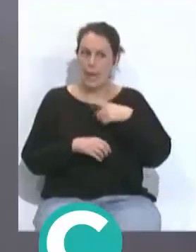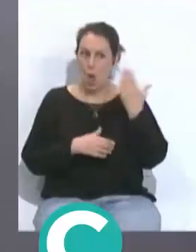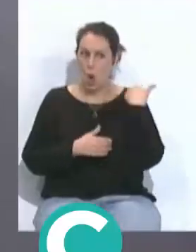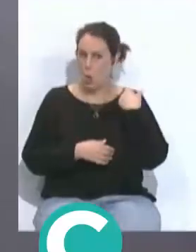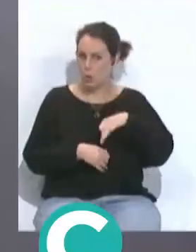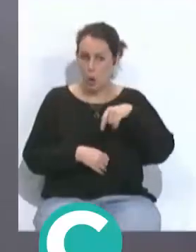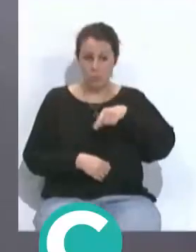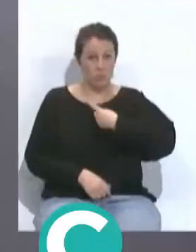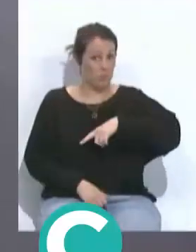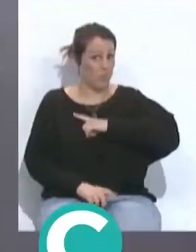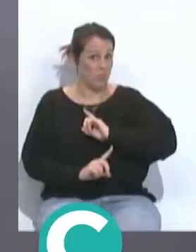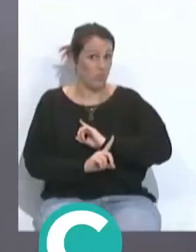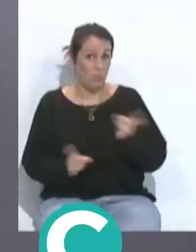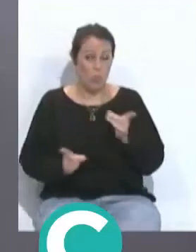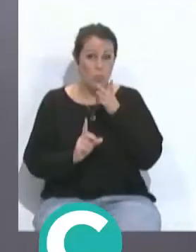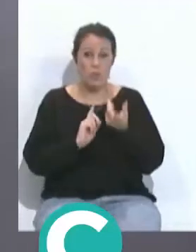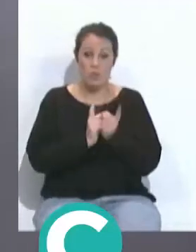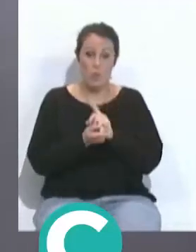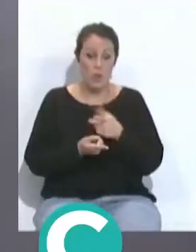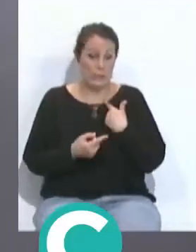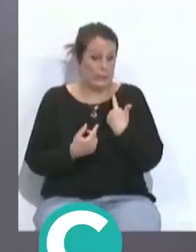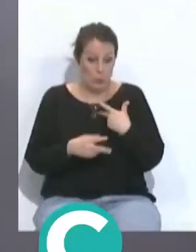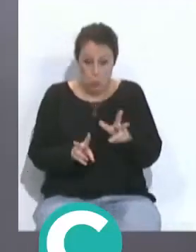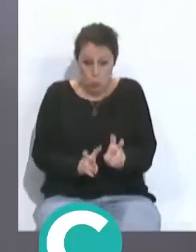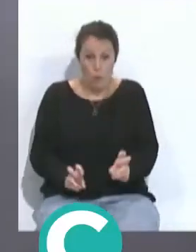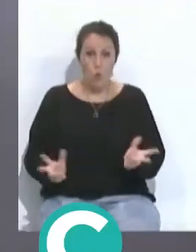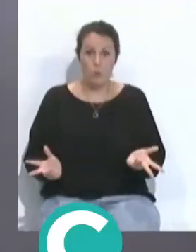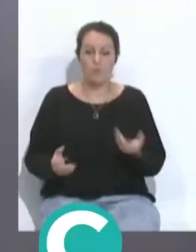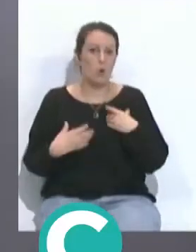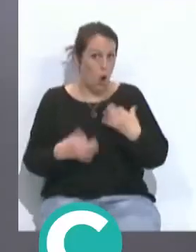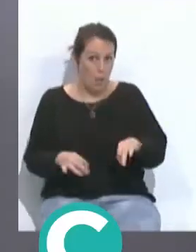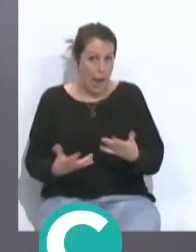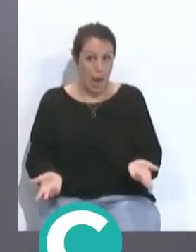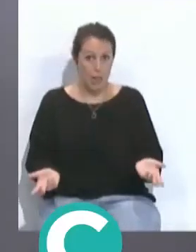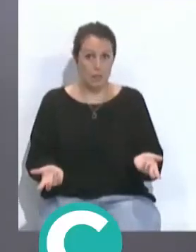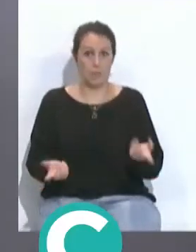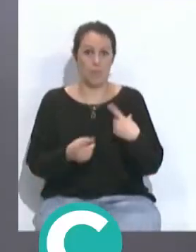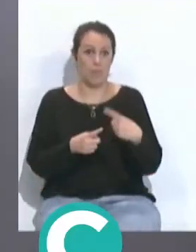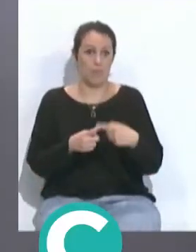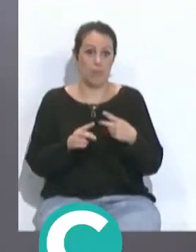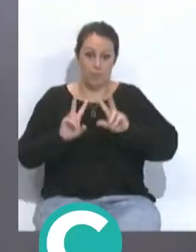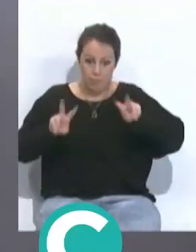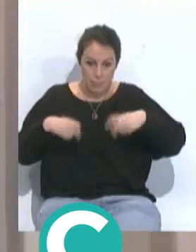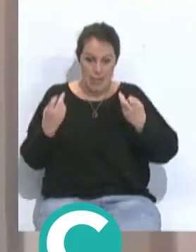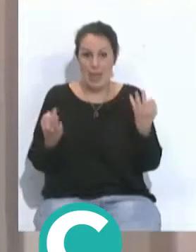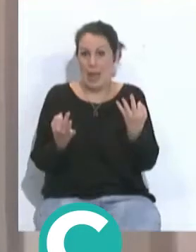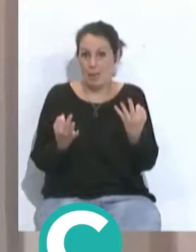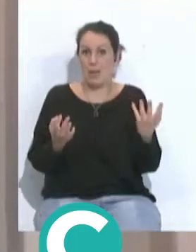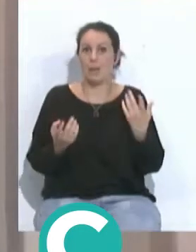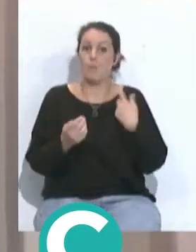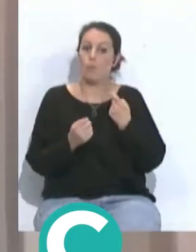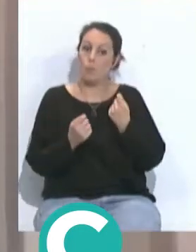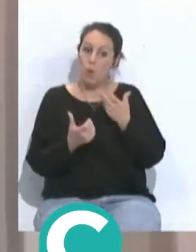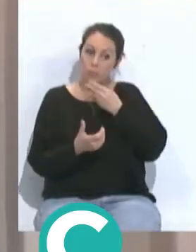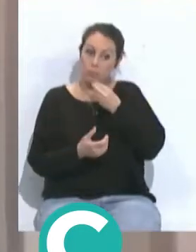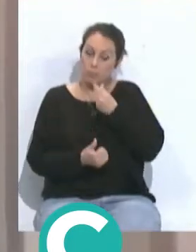incluso el nuestro tampoco ya es ochentero, que prácticamente no es nuevo. Es que es normal, es que es normal que se haga eso. Las cosas hay que reconocerlas ya que es por la calle más